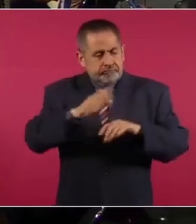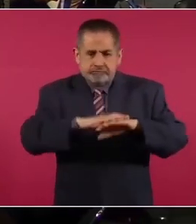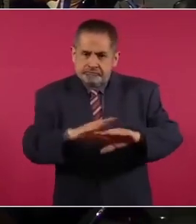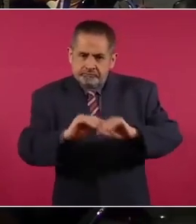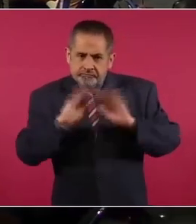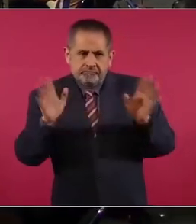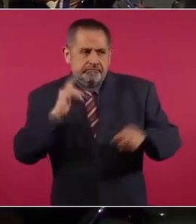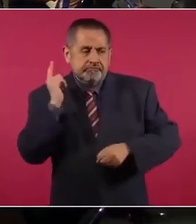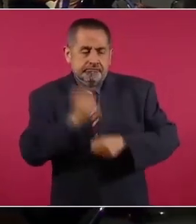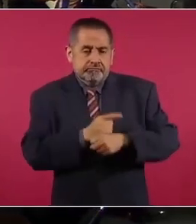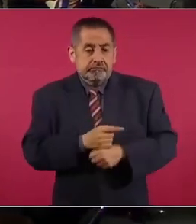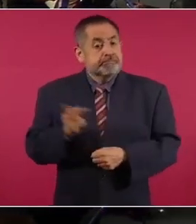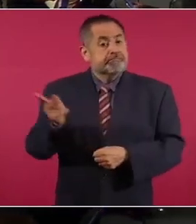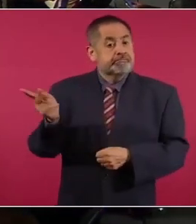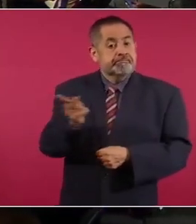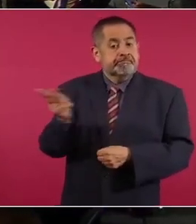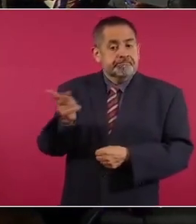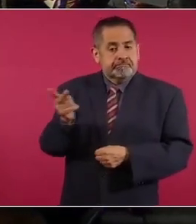y los dos